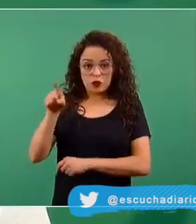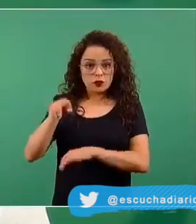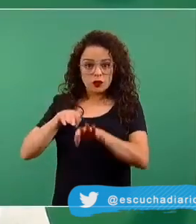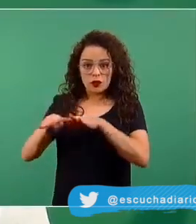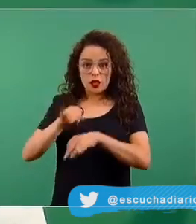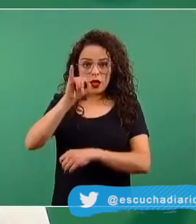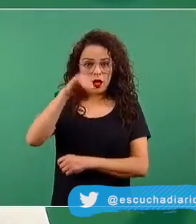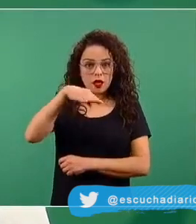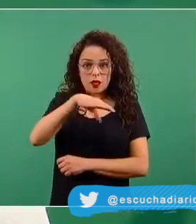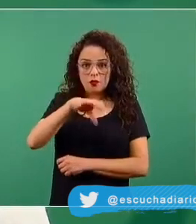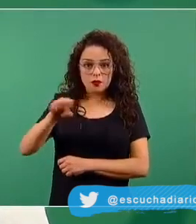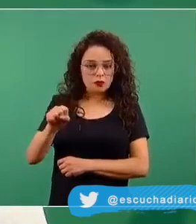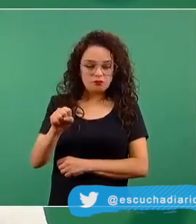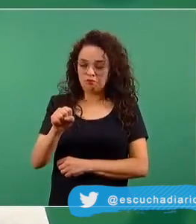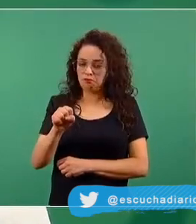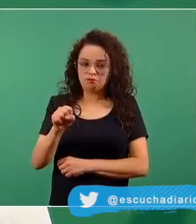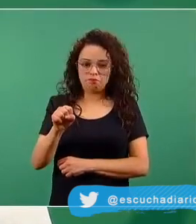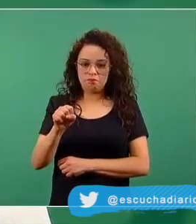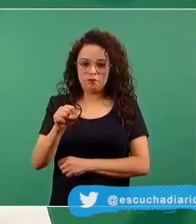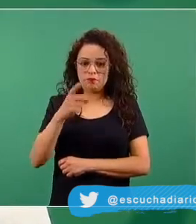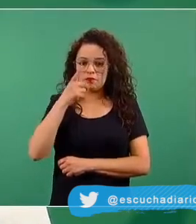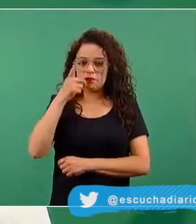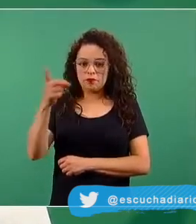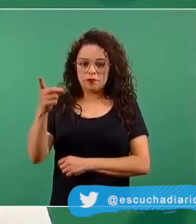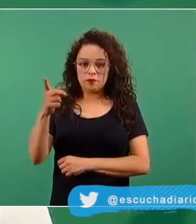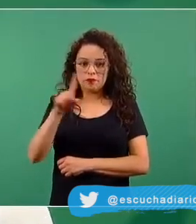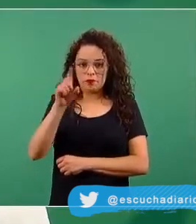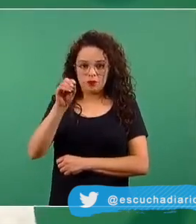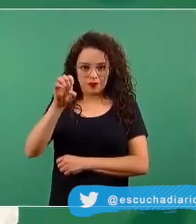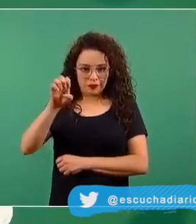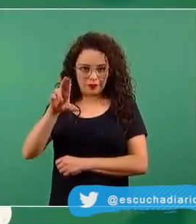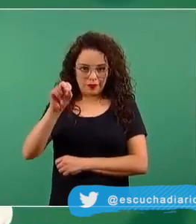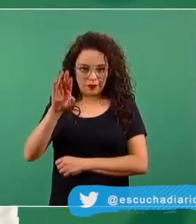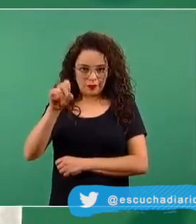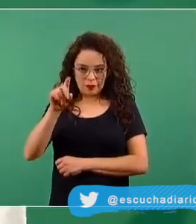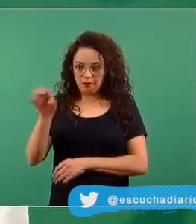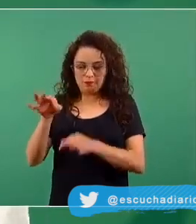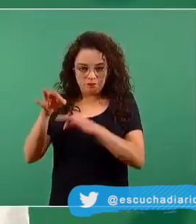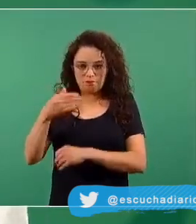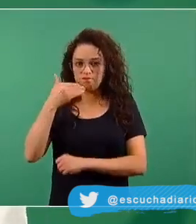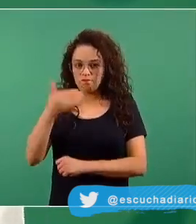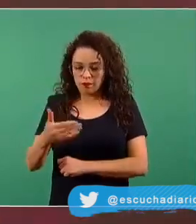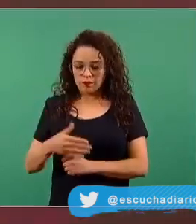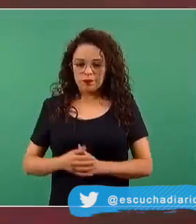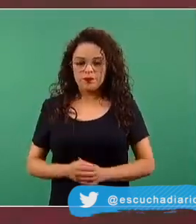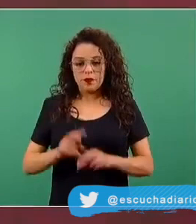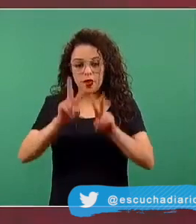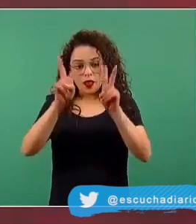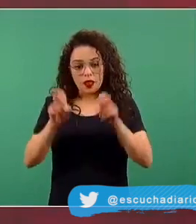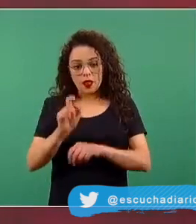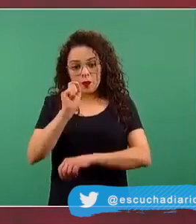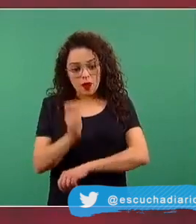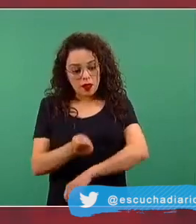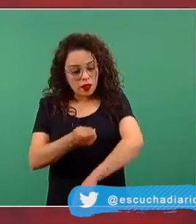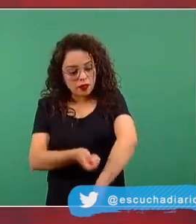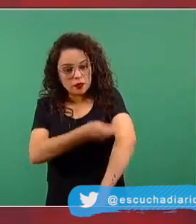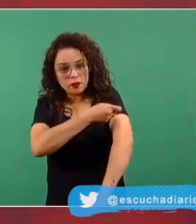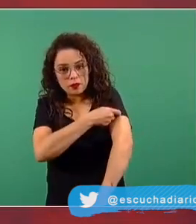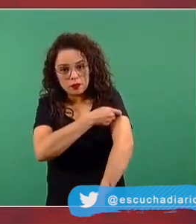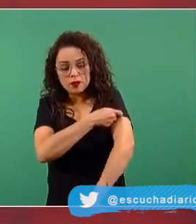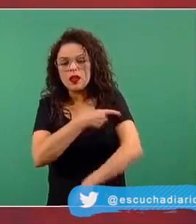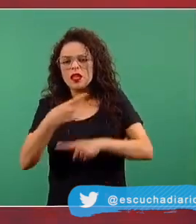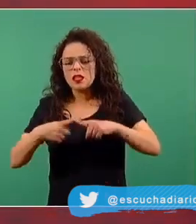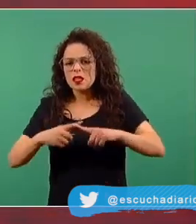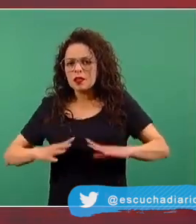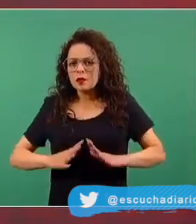Instituto Mexicano del Seguro Social, tal como lo especificó Zoe Robledo. En el operativo de vacunación participa personas que